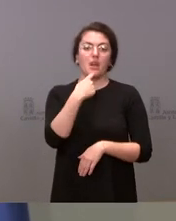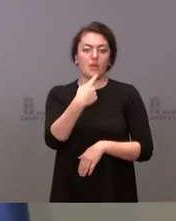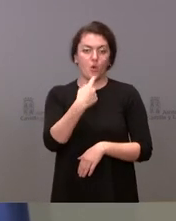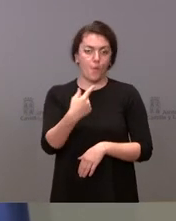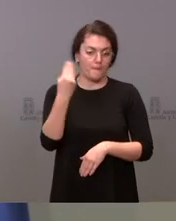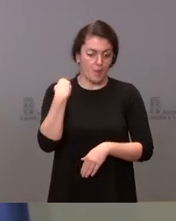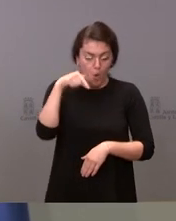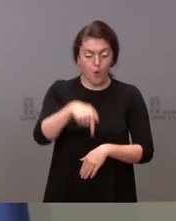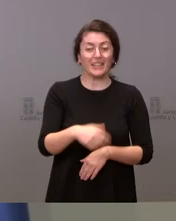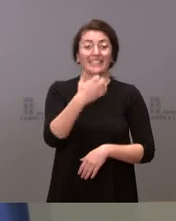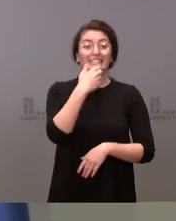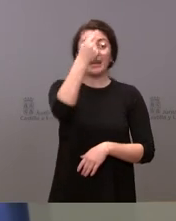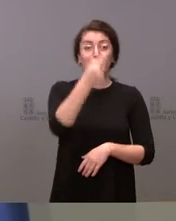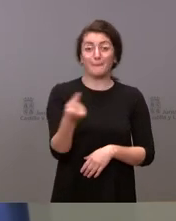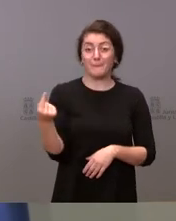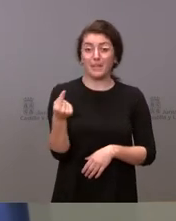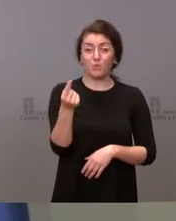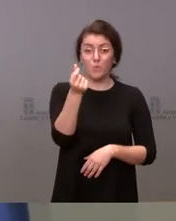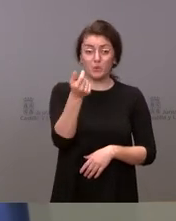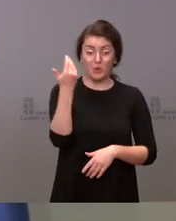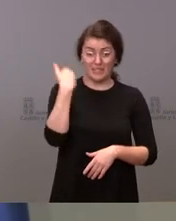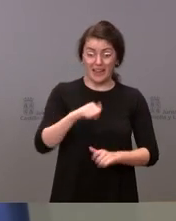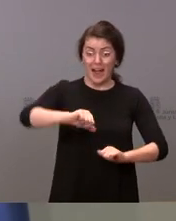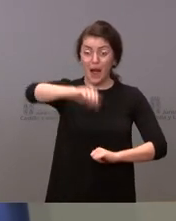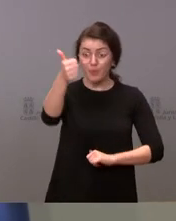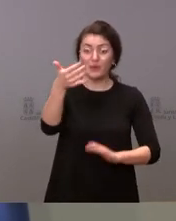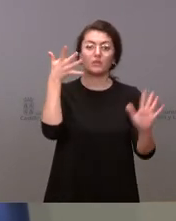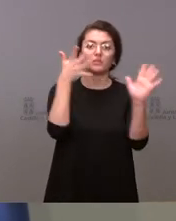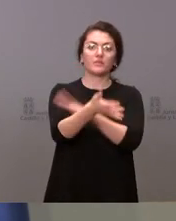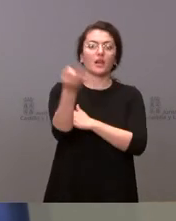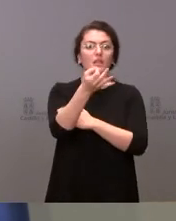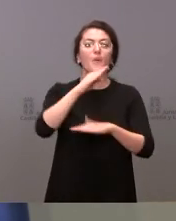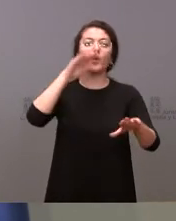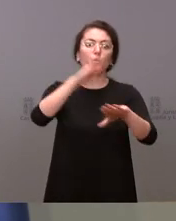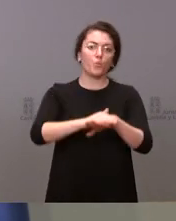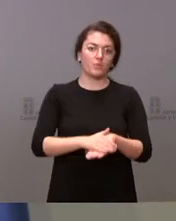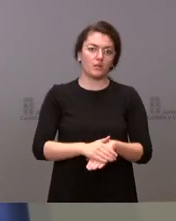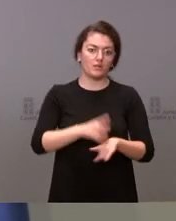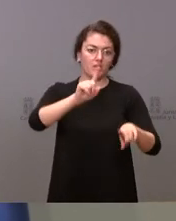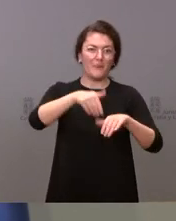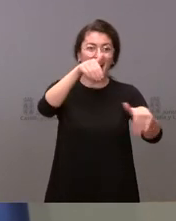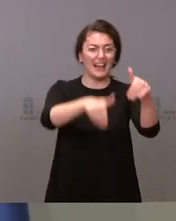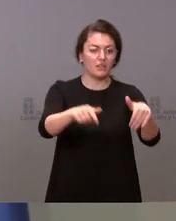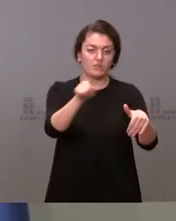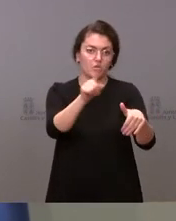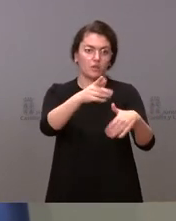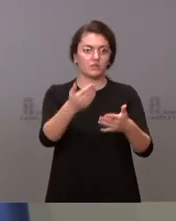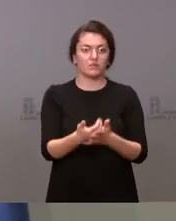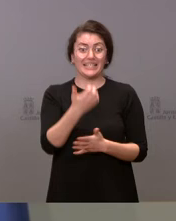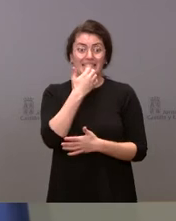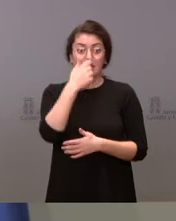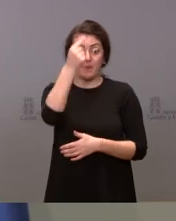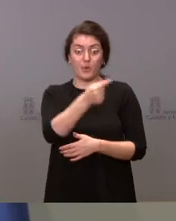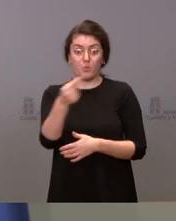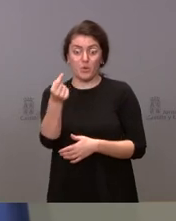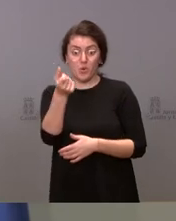probamos el presupuesto es para ejecutarlo, no es para convocar elecciones. Lo normal es que el presupuesto, ya lo ha dicho